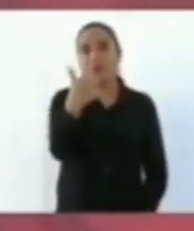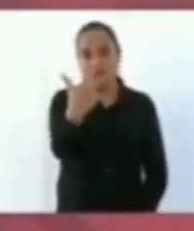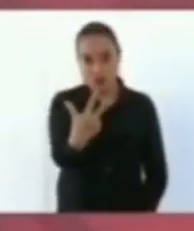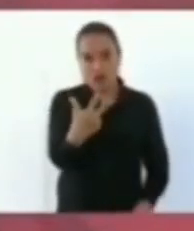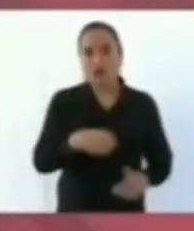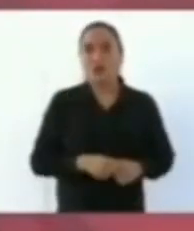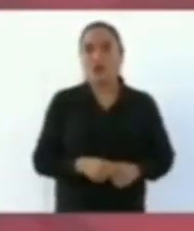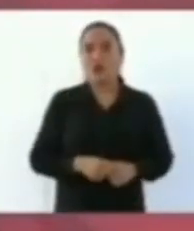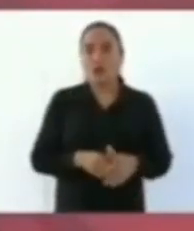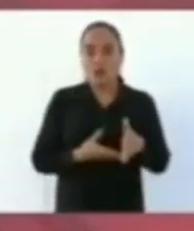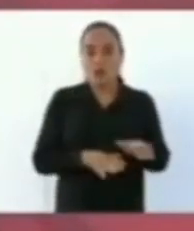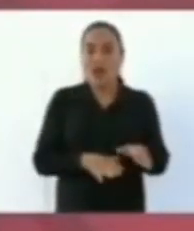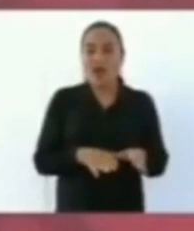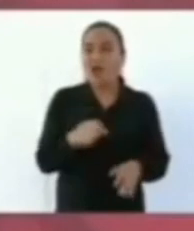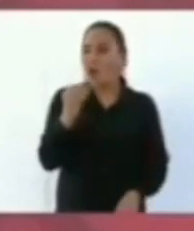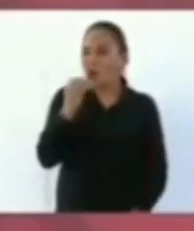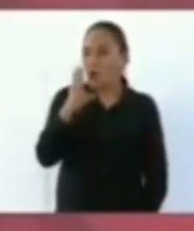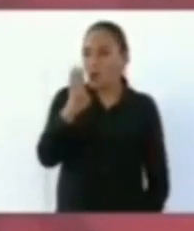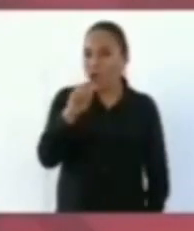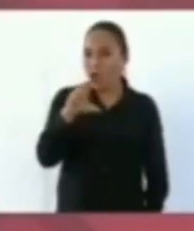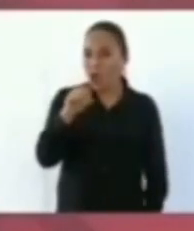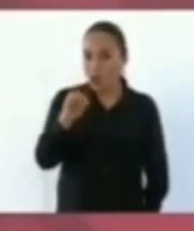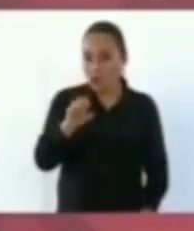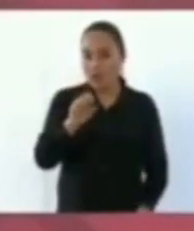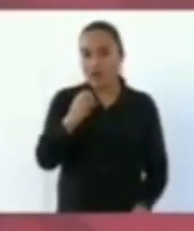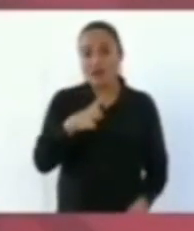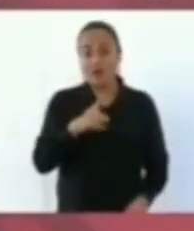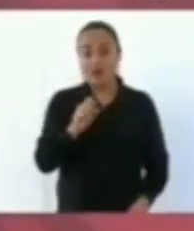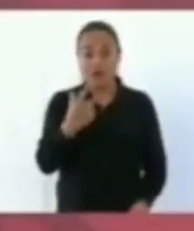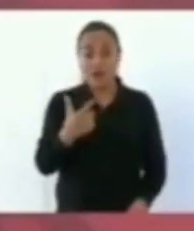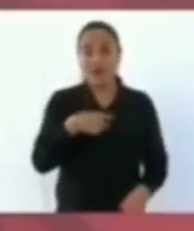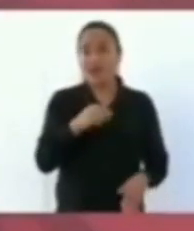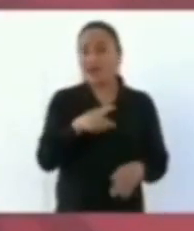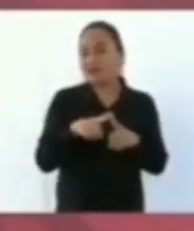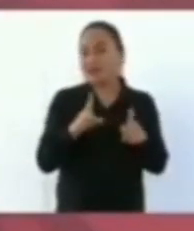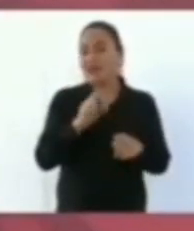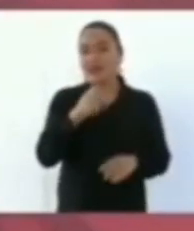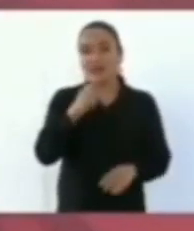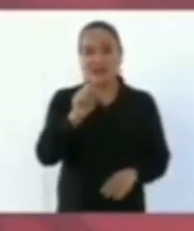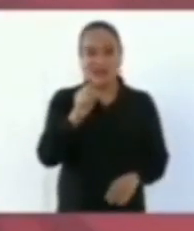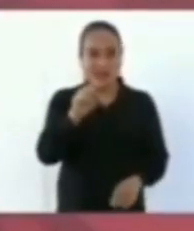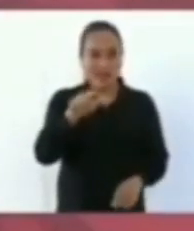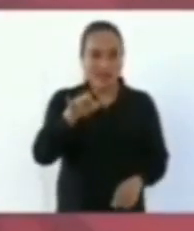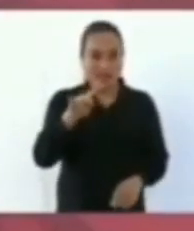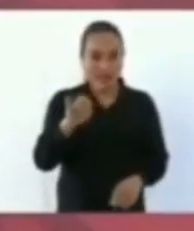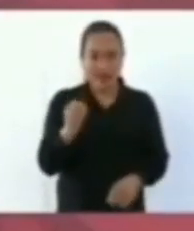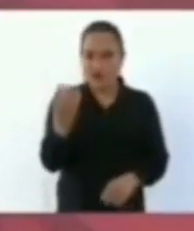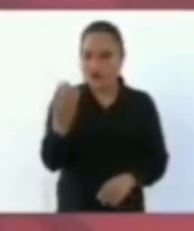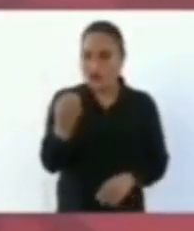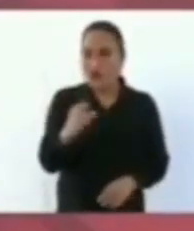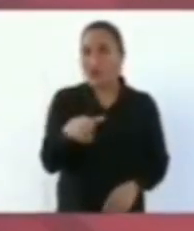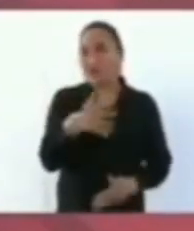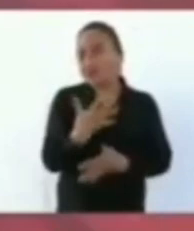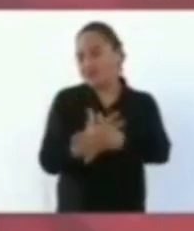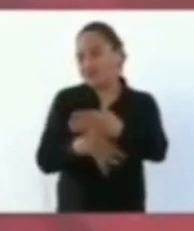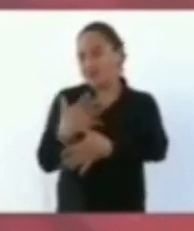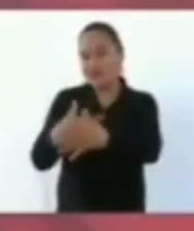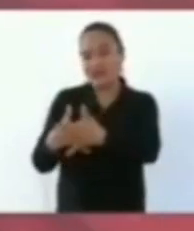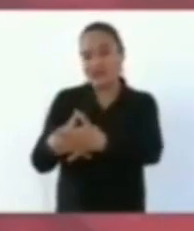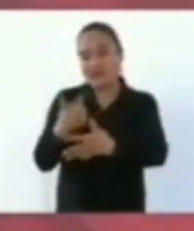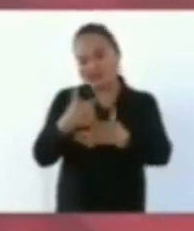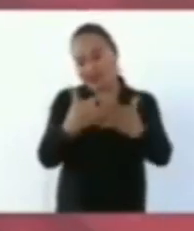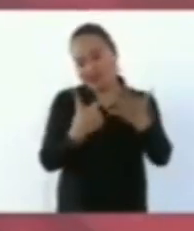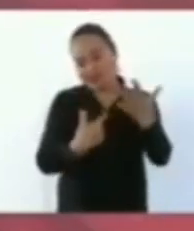Bancomel 27, Banorte 22, Santander 15. Bueno, ya, no voy a seguir.